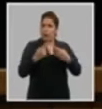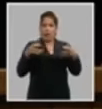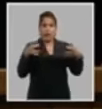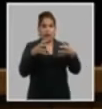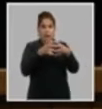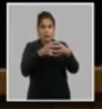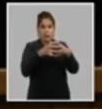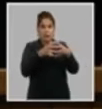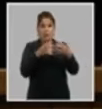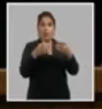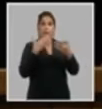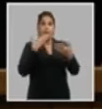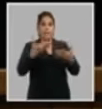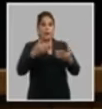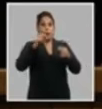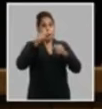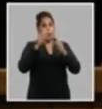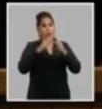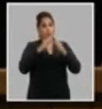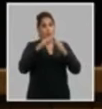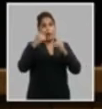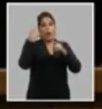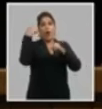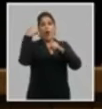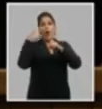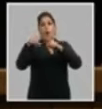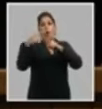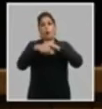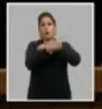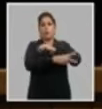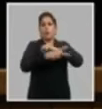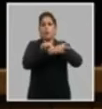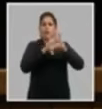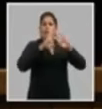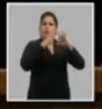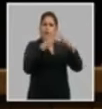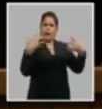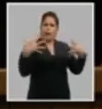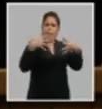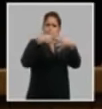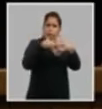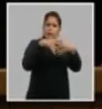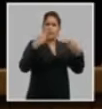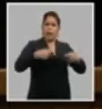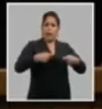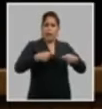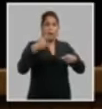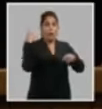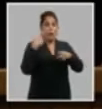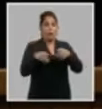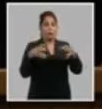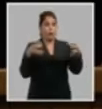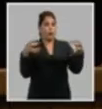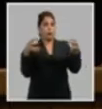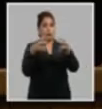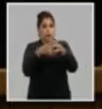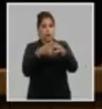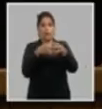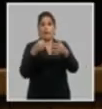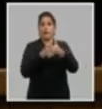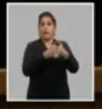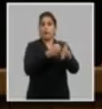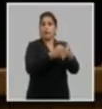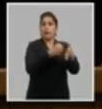vínculo superior de los residentes en el exterior con las familias y nuestro país consolidar el